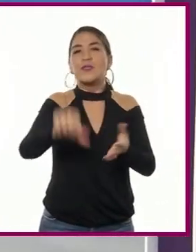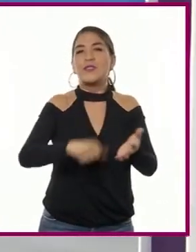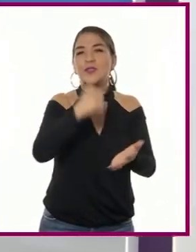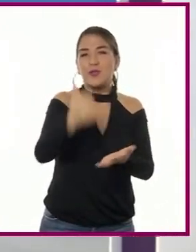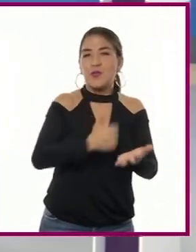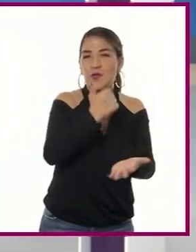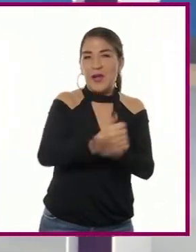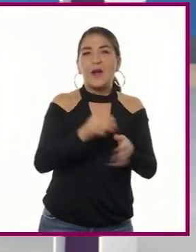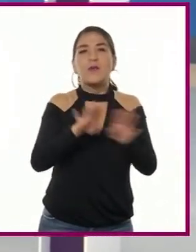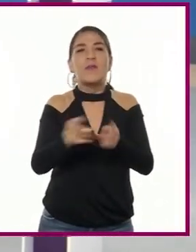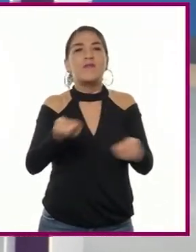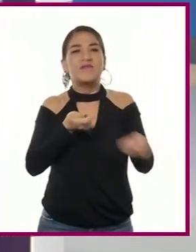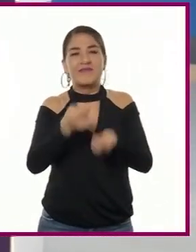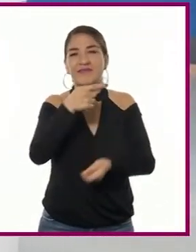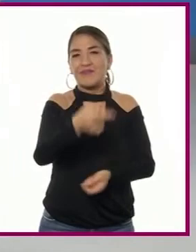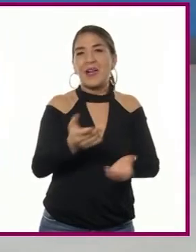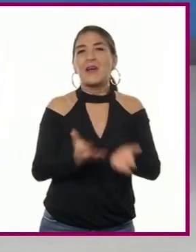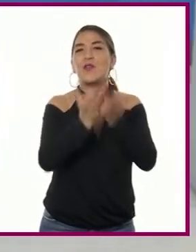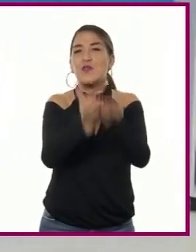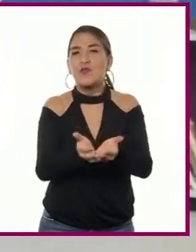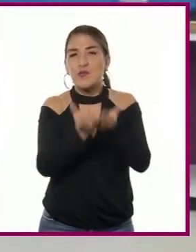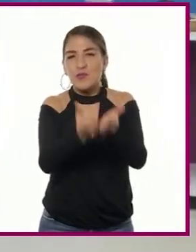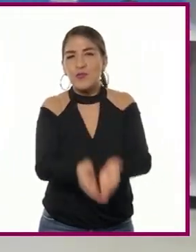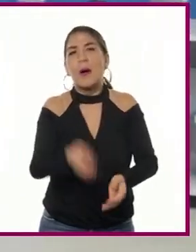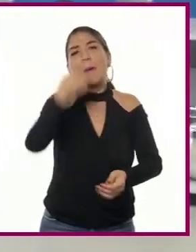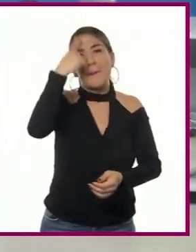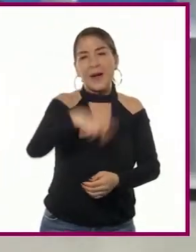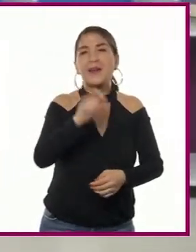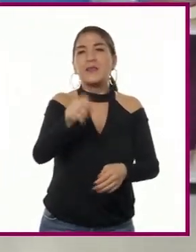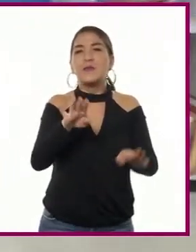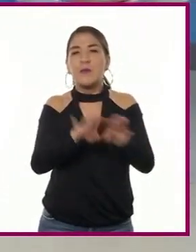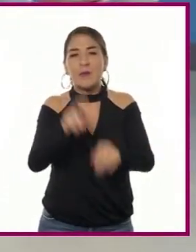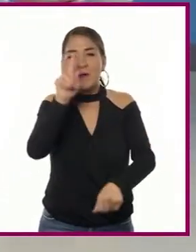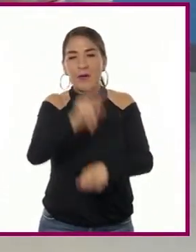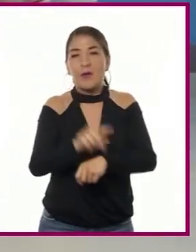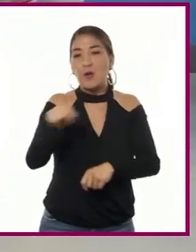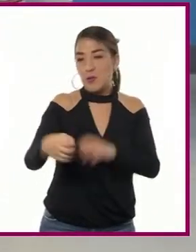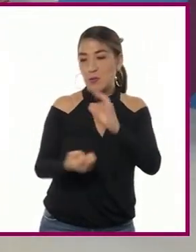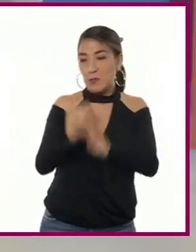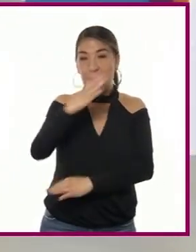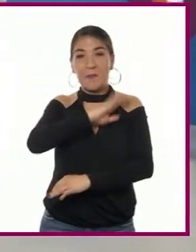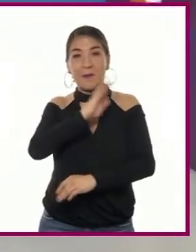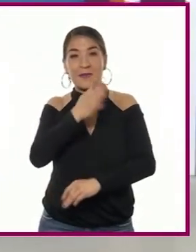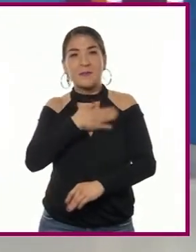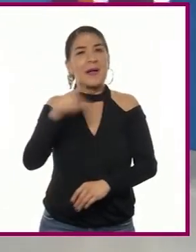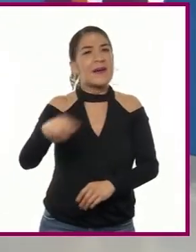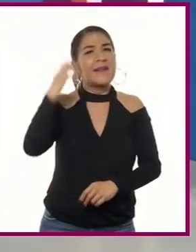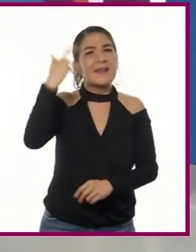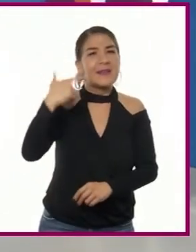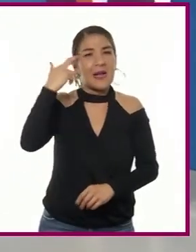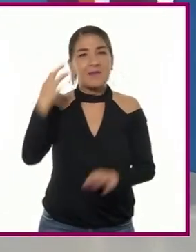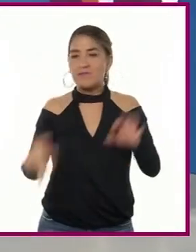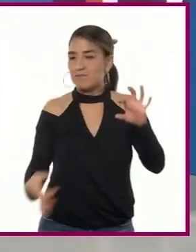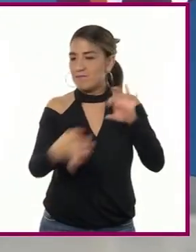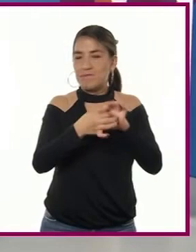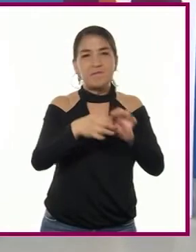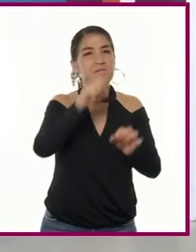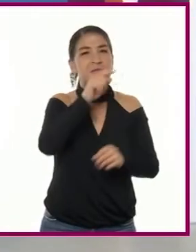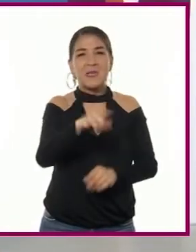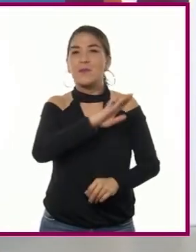y dominios ultramarinos, con la finalidad del que la nueva España, más que un reino anexo a la corona española,